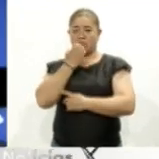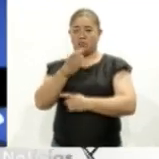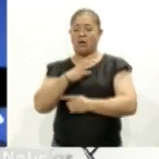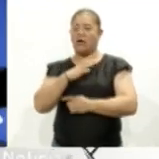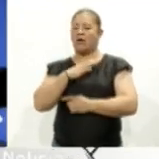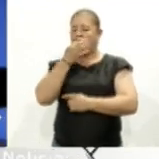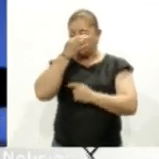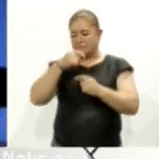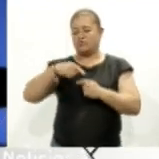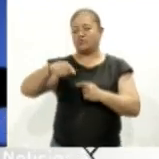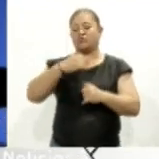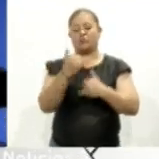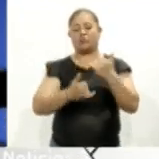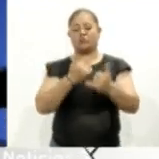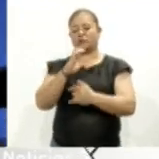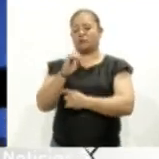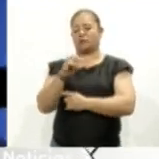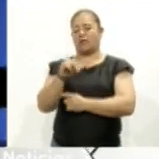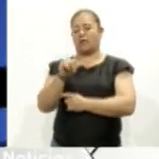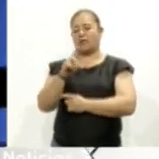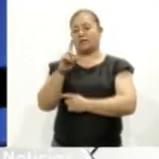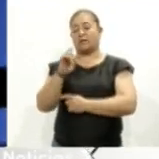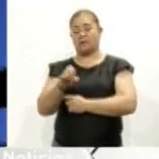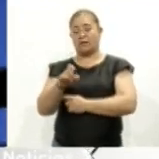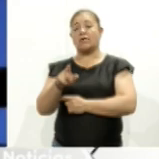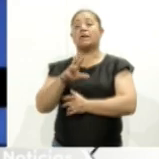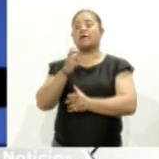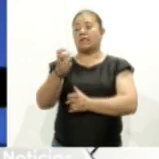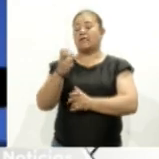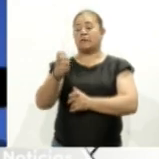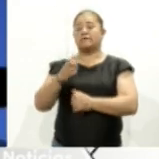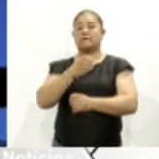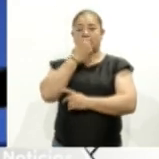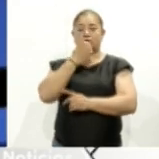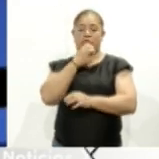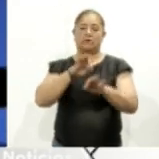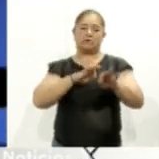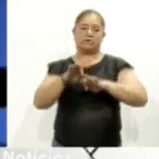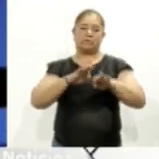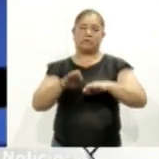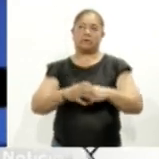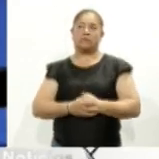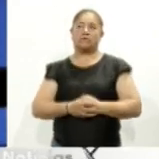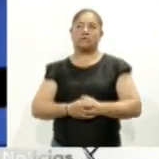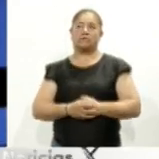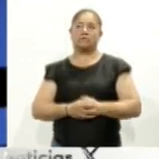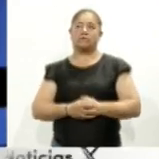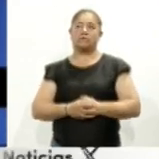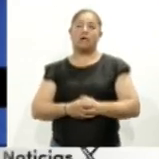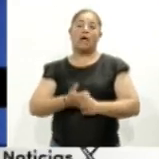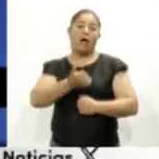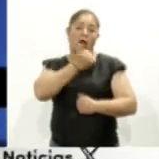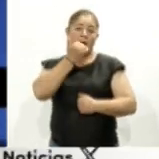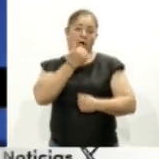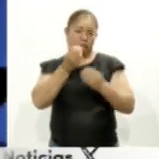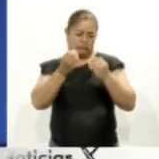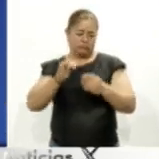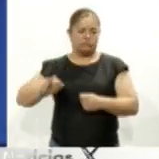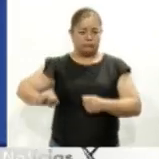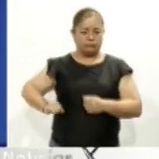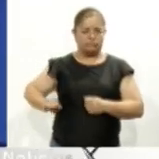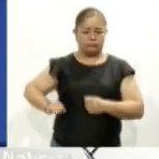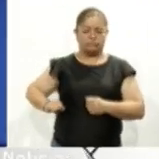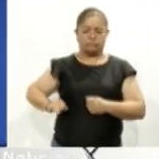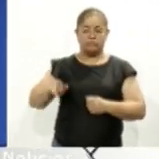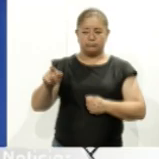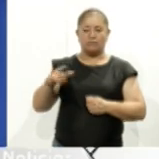en Puerta Juegos Conade, entonces de todas estas escuelas que están trabajando pues sí, hay muchos alumnos interesados que bueno,